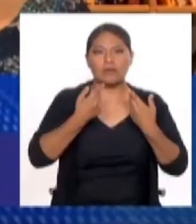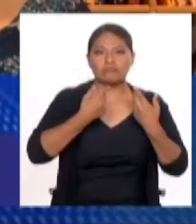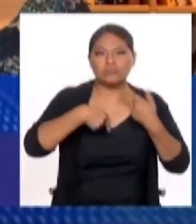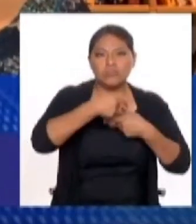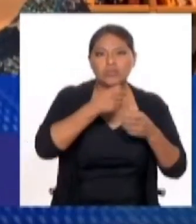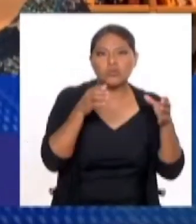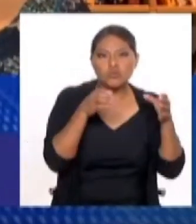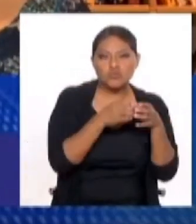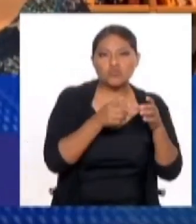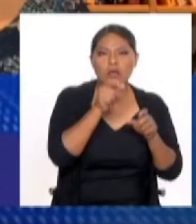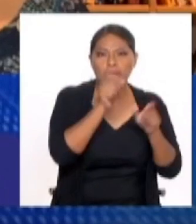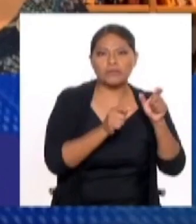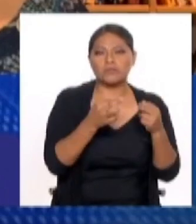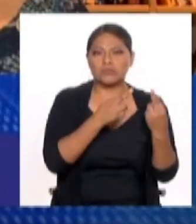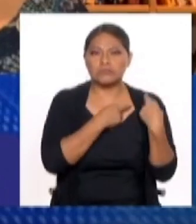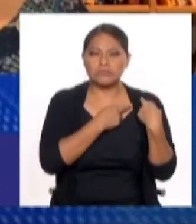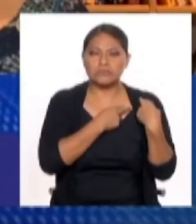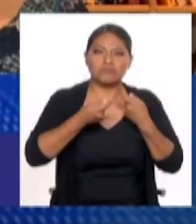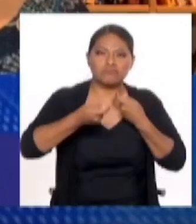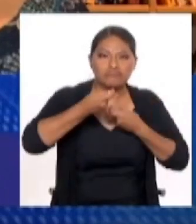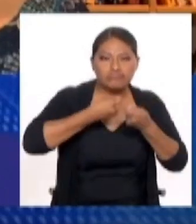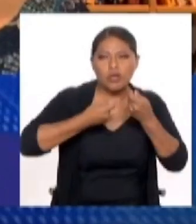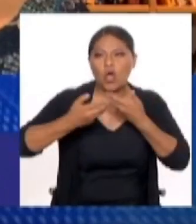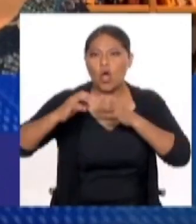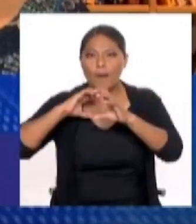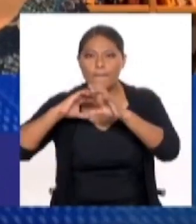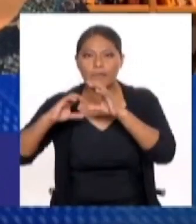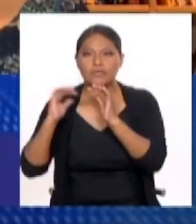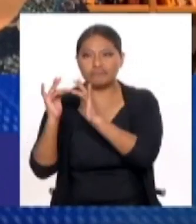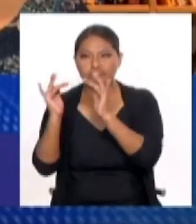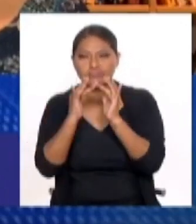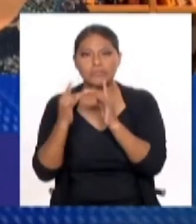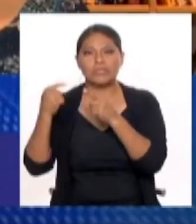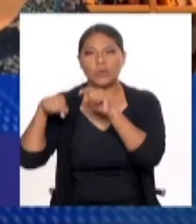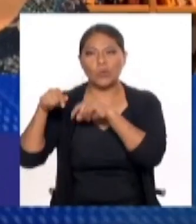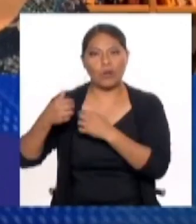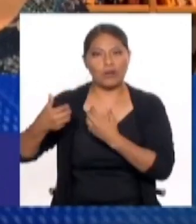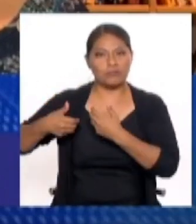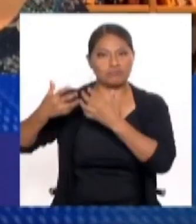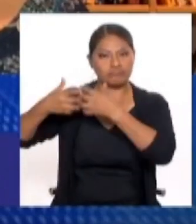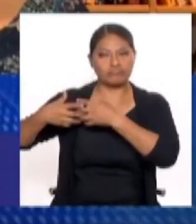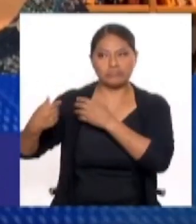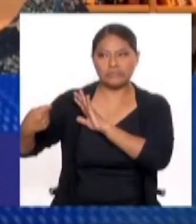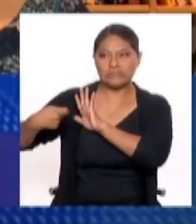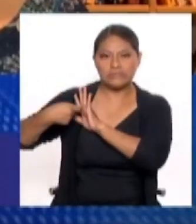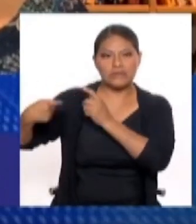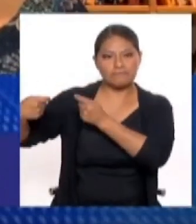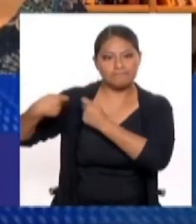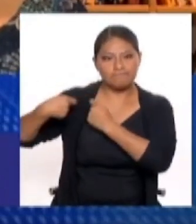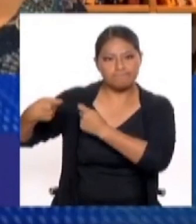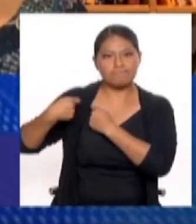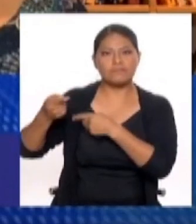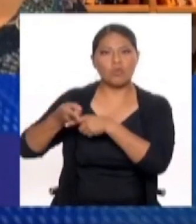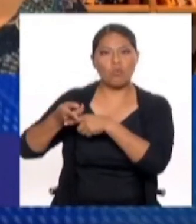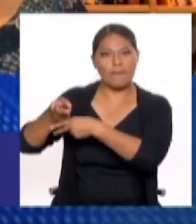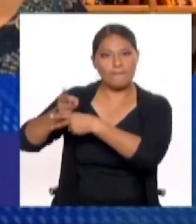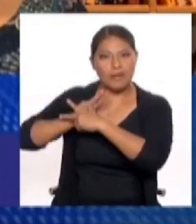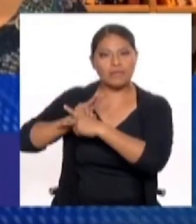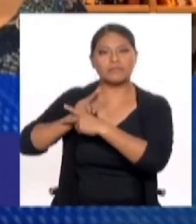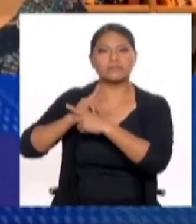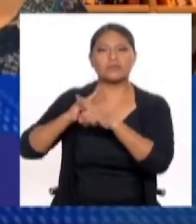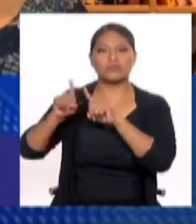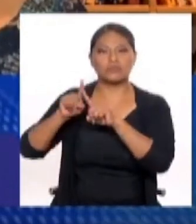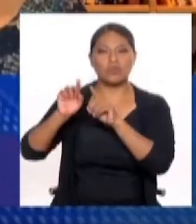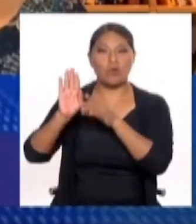que se han visto, se vieron muy afectados por la pandemia, que se sienten muy presionados por, por ejemplo, los préstamos, o sea, los grandes bancos,